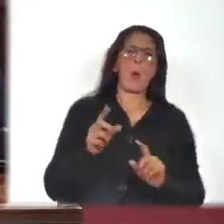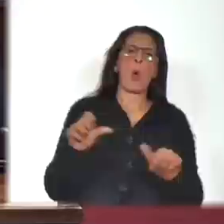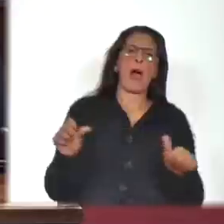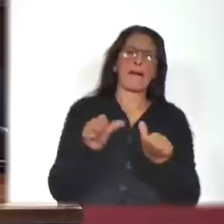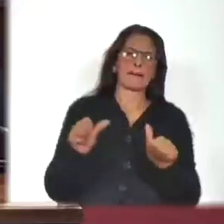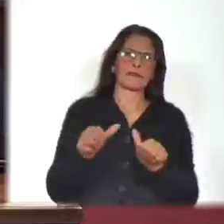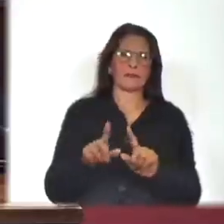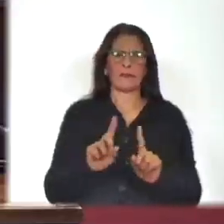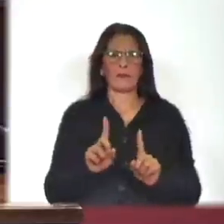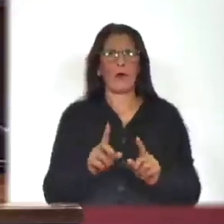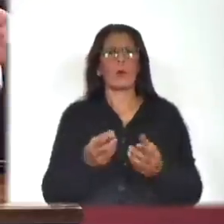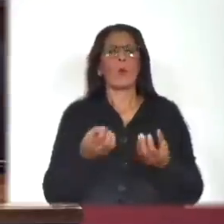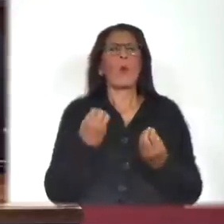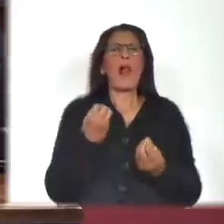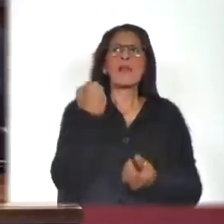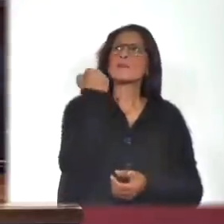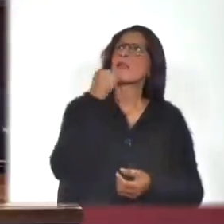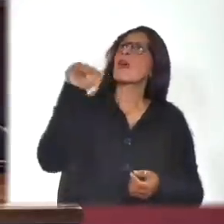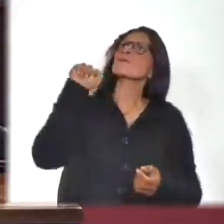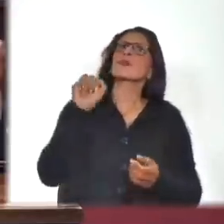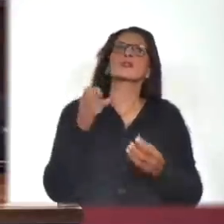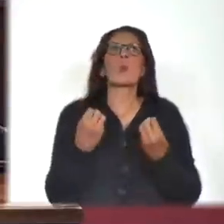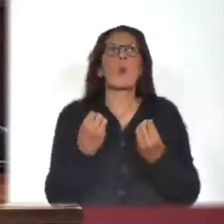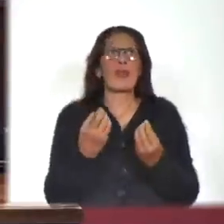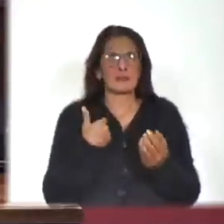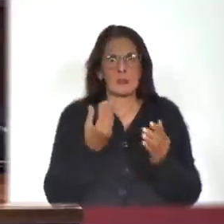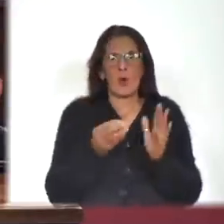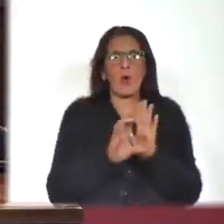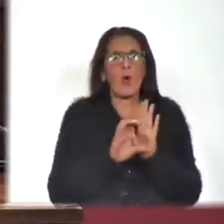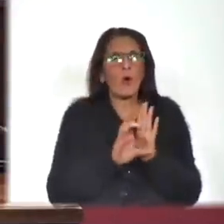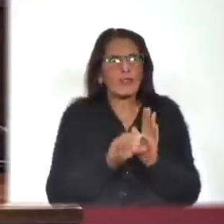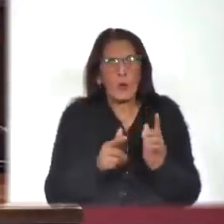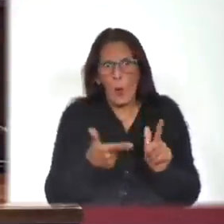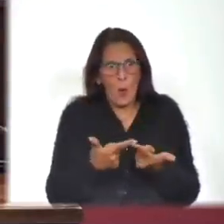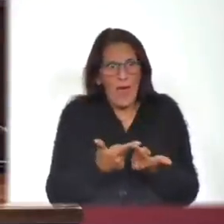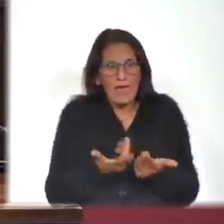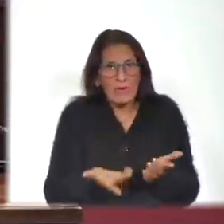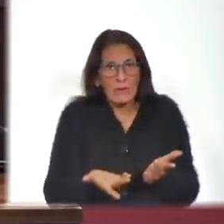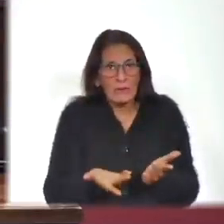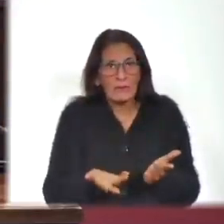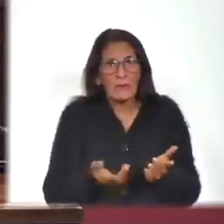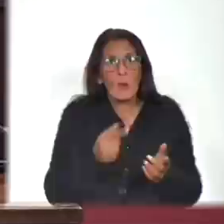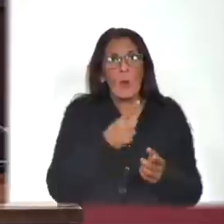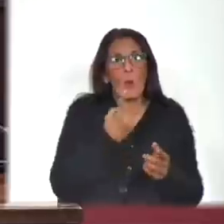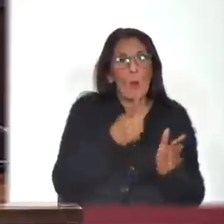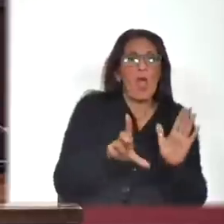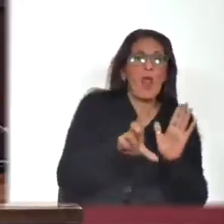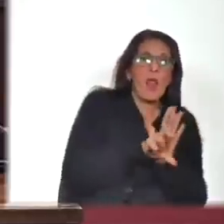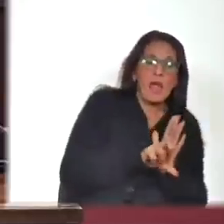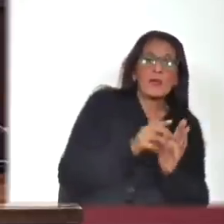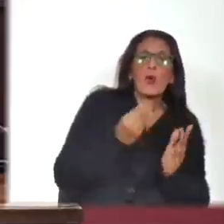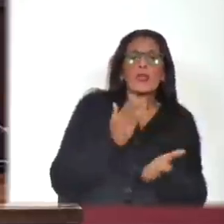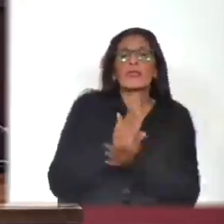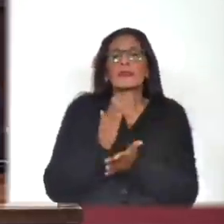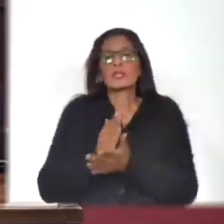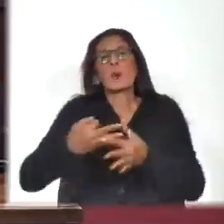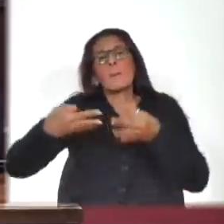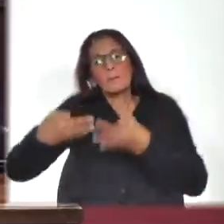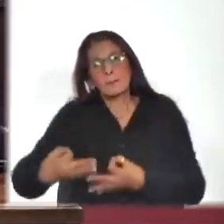¿cuáles son los preceptos éticos violados? No estoy pidiendo un código porque la ética no está en los códigos. Una de las diferencias con el derecho positivo.